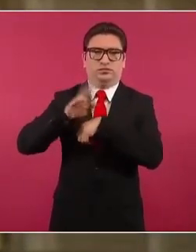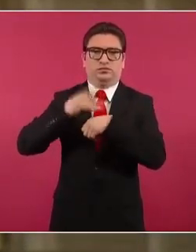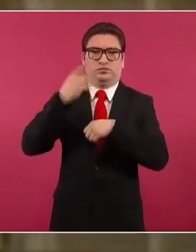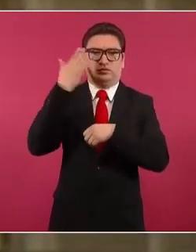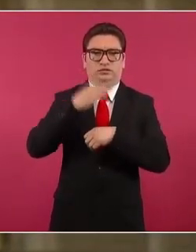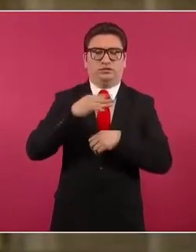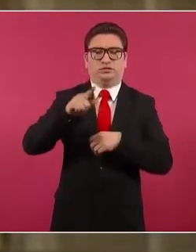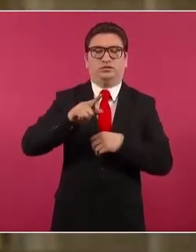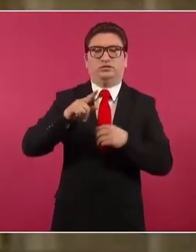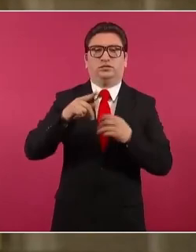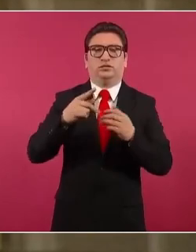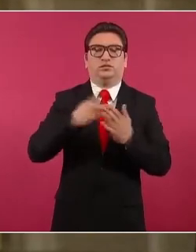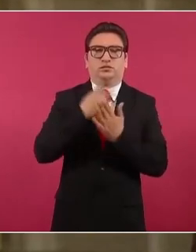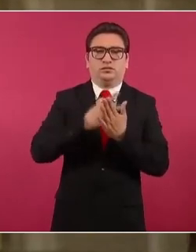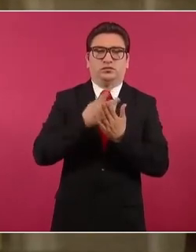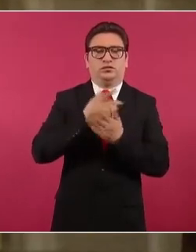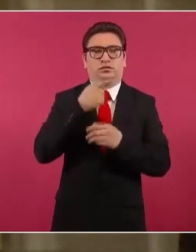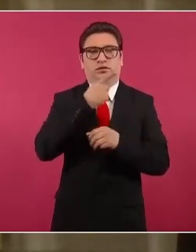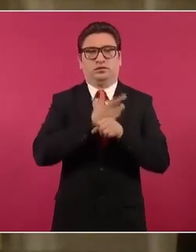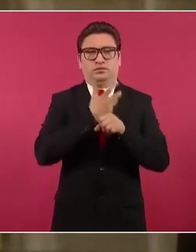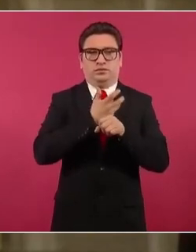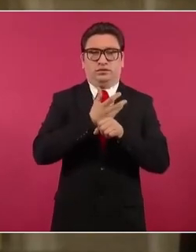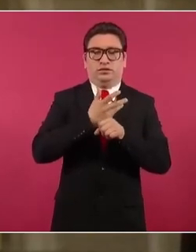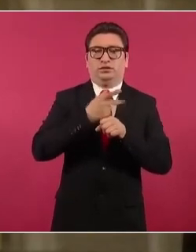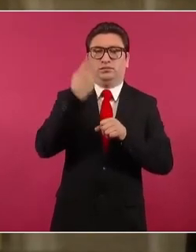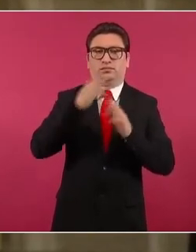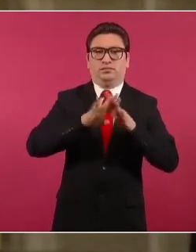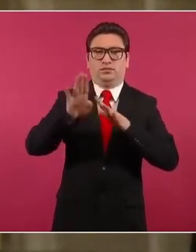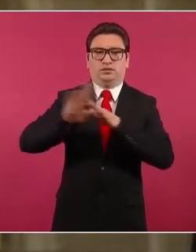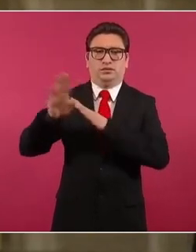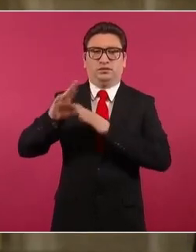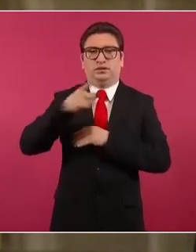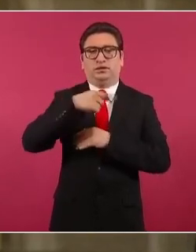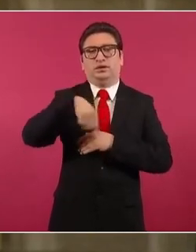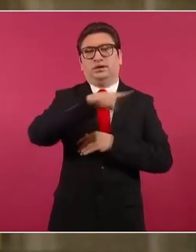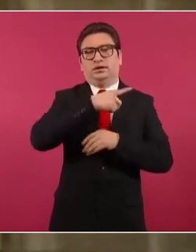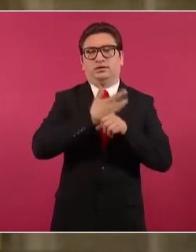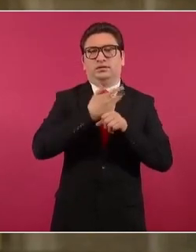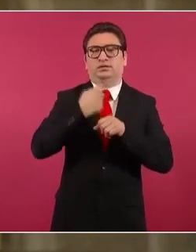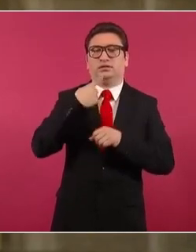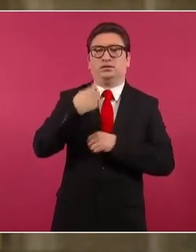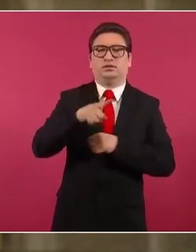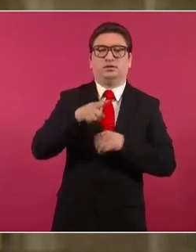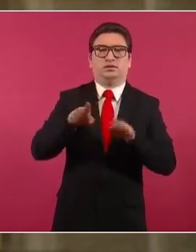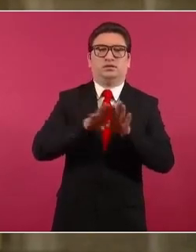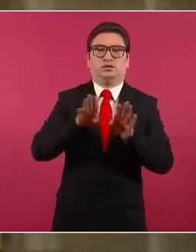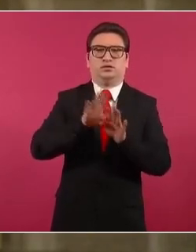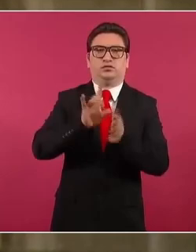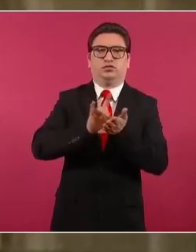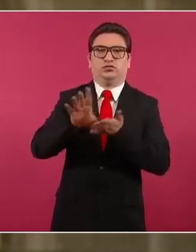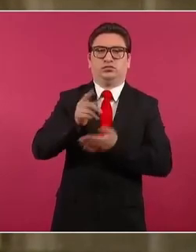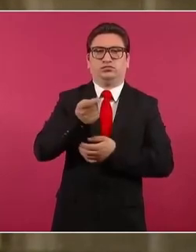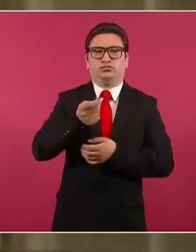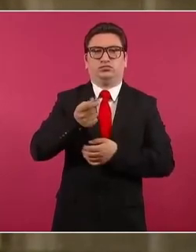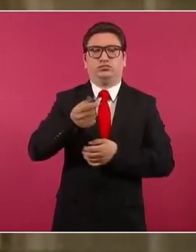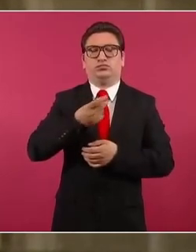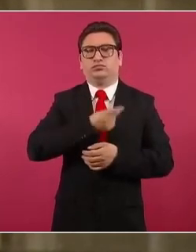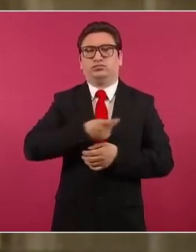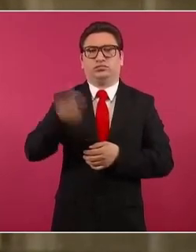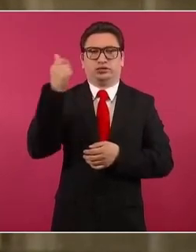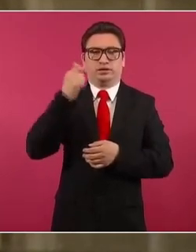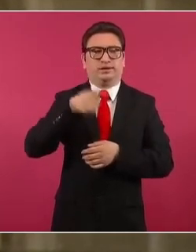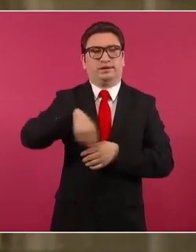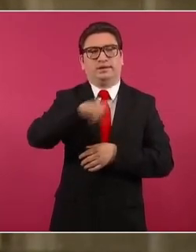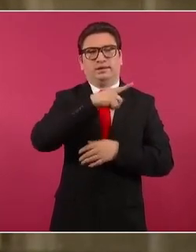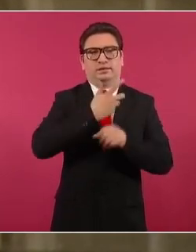política migratoria de Estados Unidos, que ellos denuncian que han sido expulsados de Estados Unidos